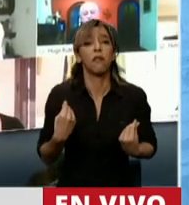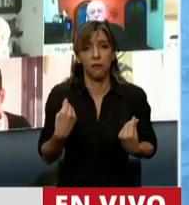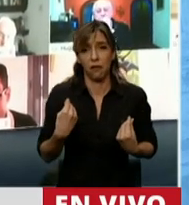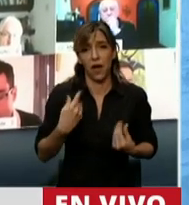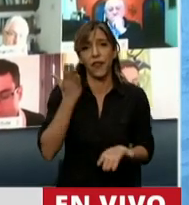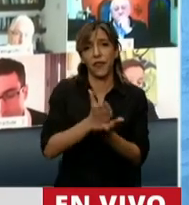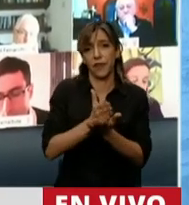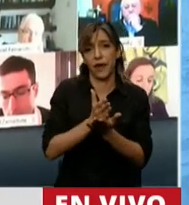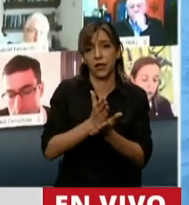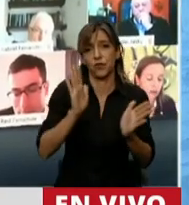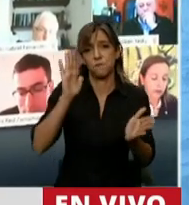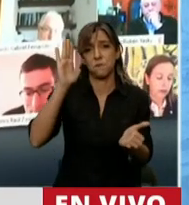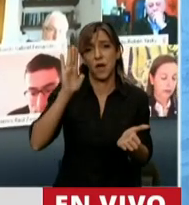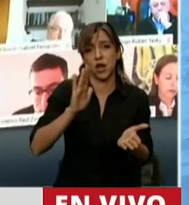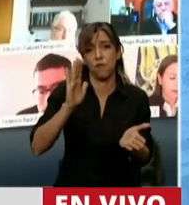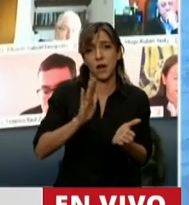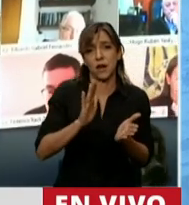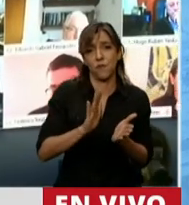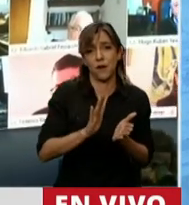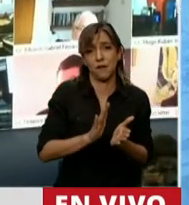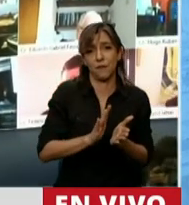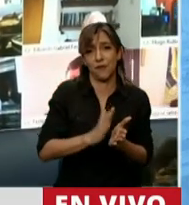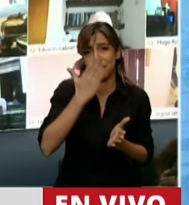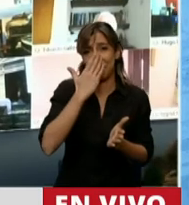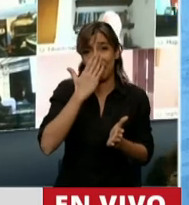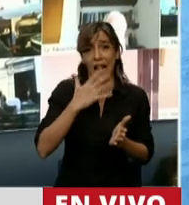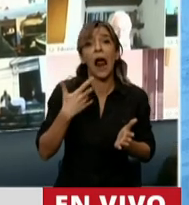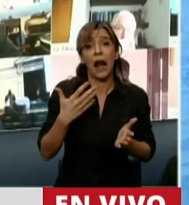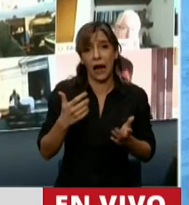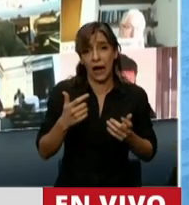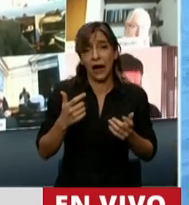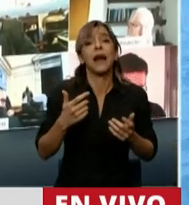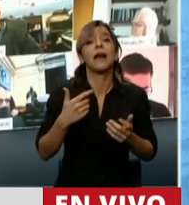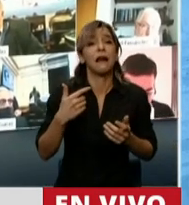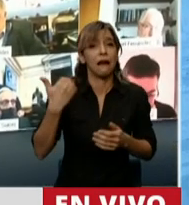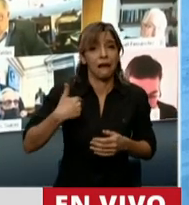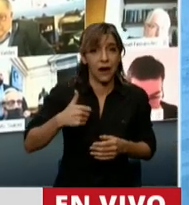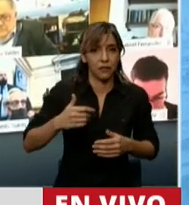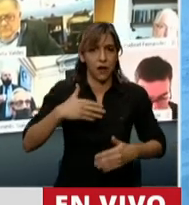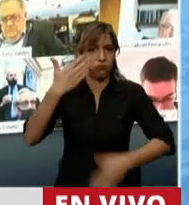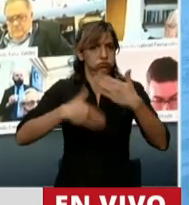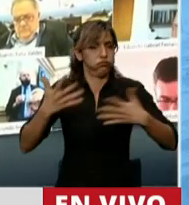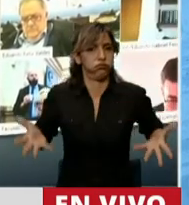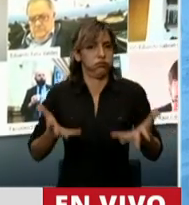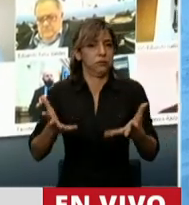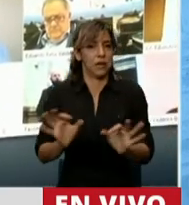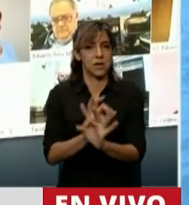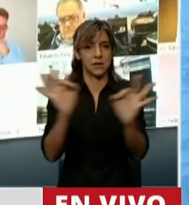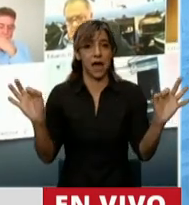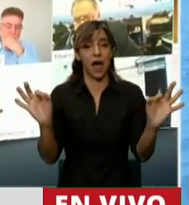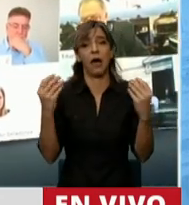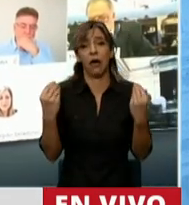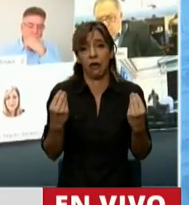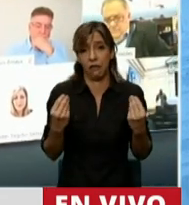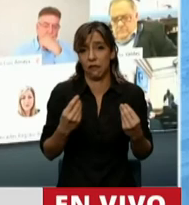hablaba de un país que iba a crecer. Lo que creció fue la pobreza. Y lo que creció fue las fortunas